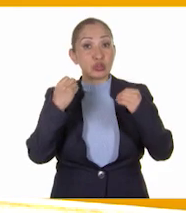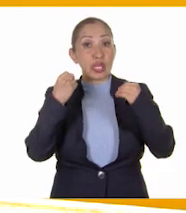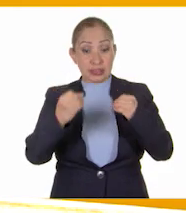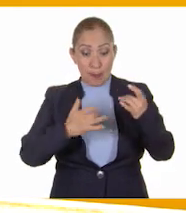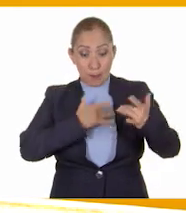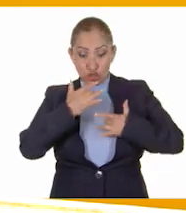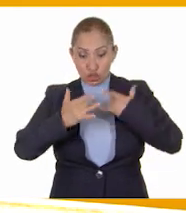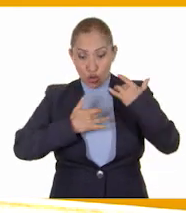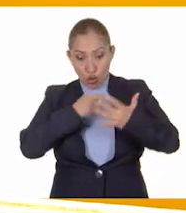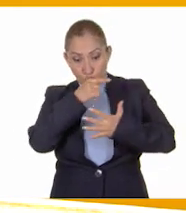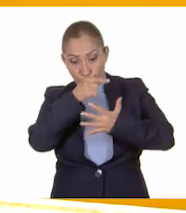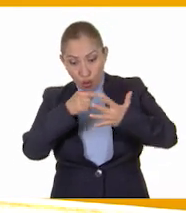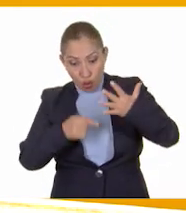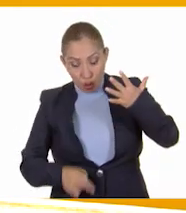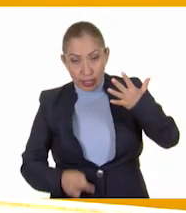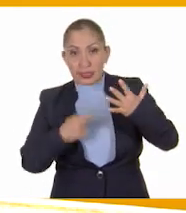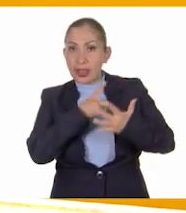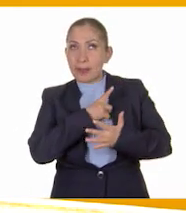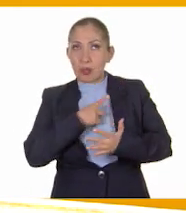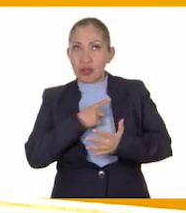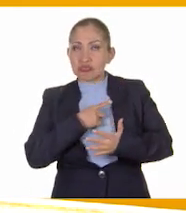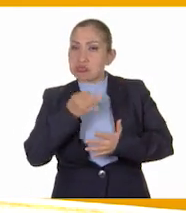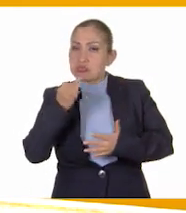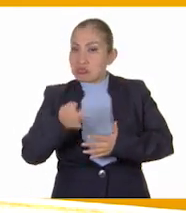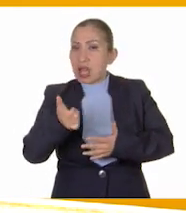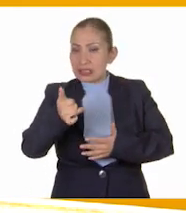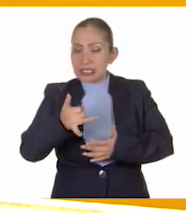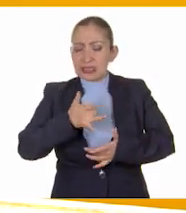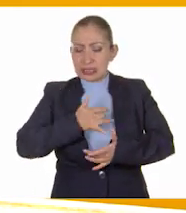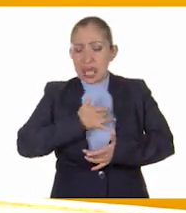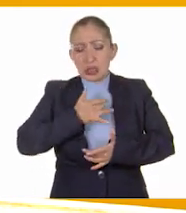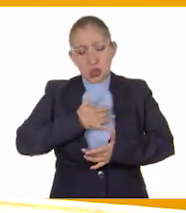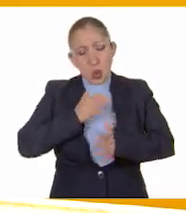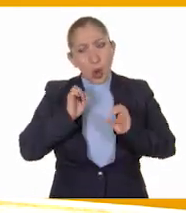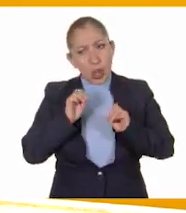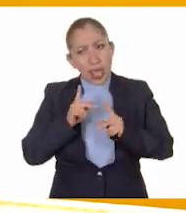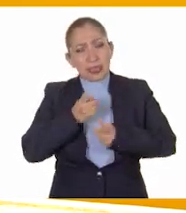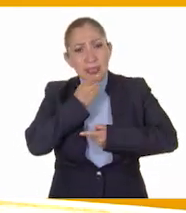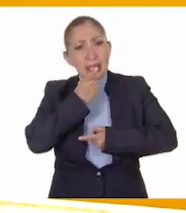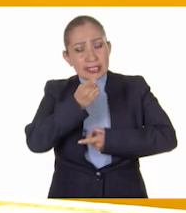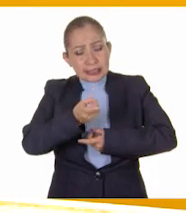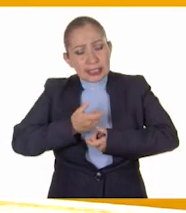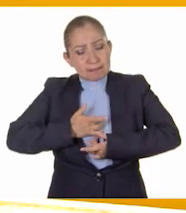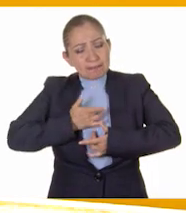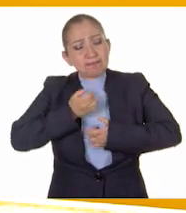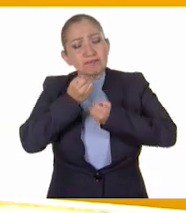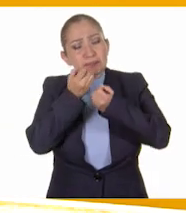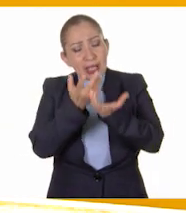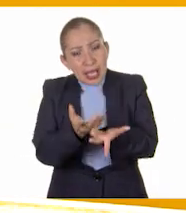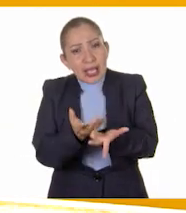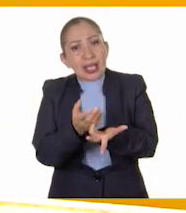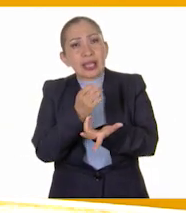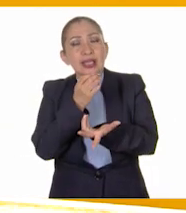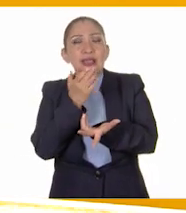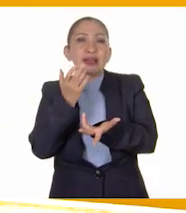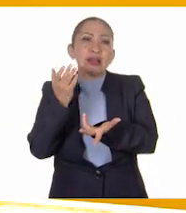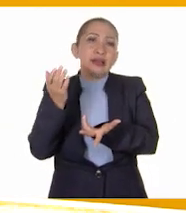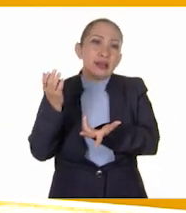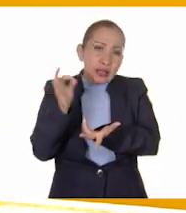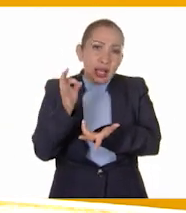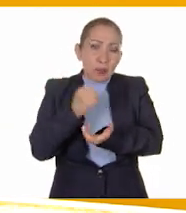emociones y debemos aceptarlas, sentirlas, expresarlas y darlas, pues